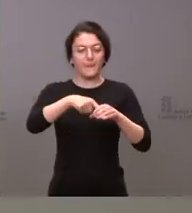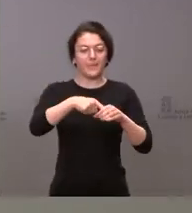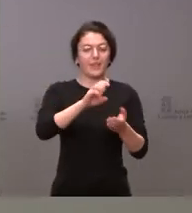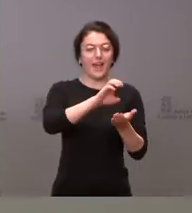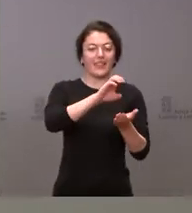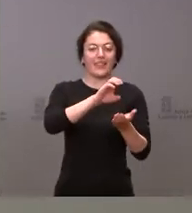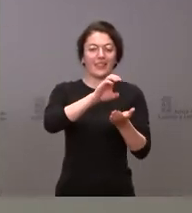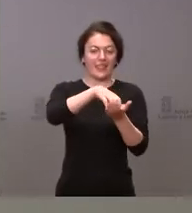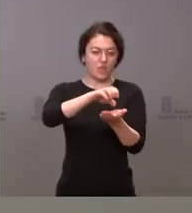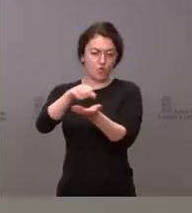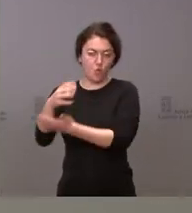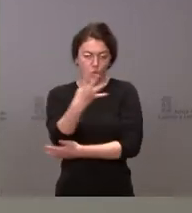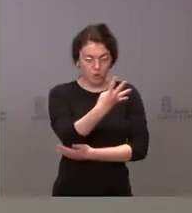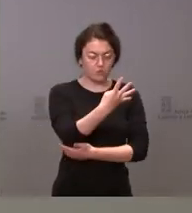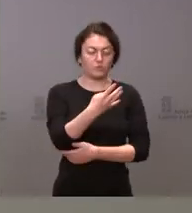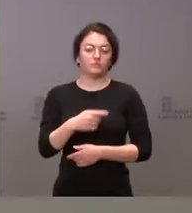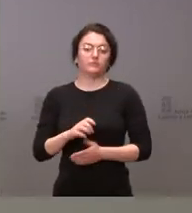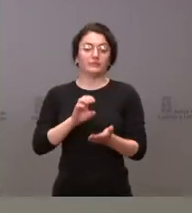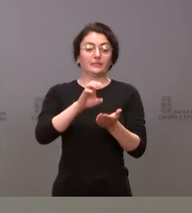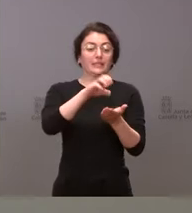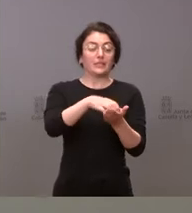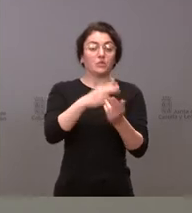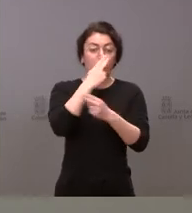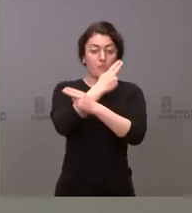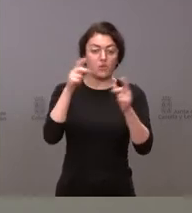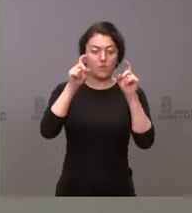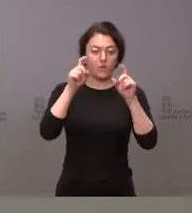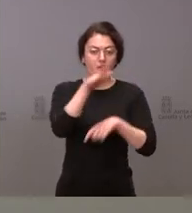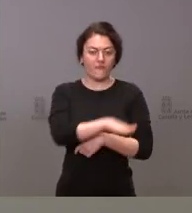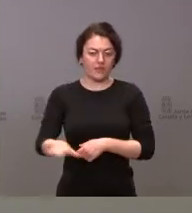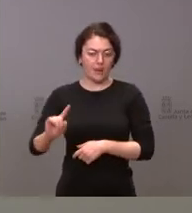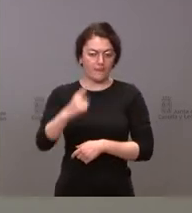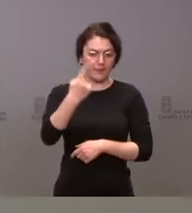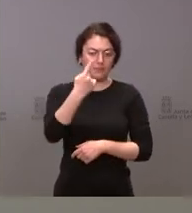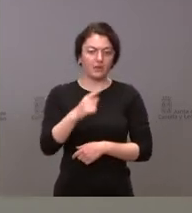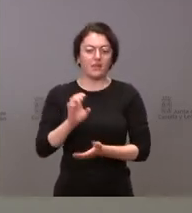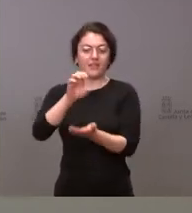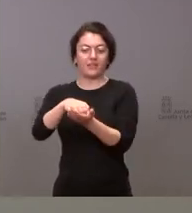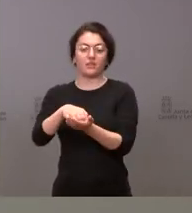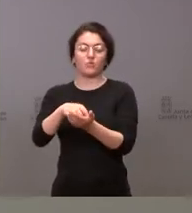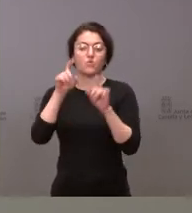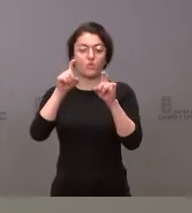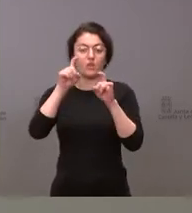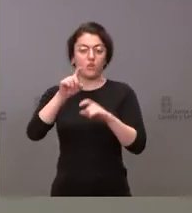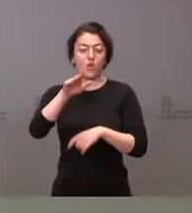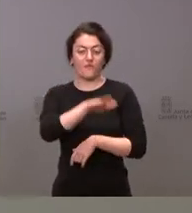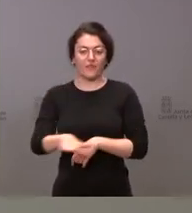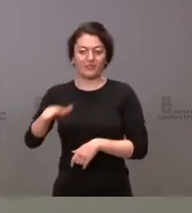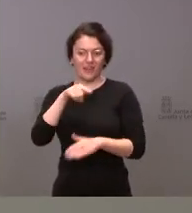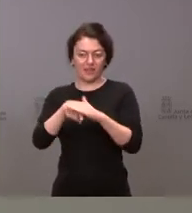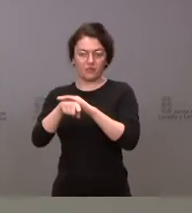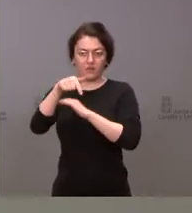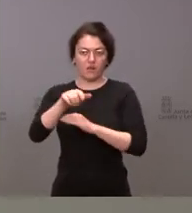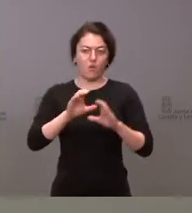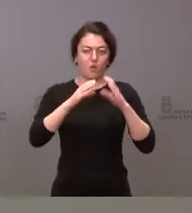diciendo, los centros públicos de educación infantil y primaria, los centros de educación infantil gestionados por la Junta de Castilla y León,